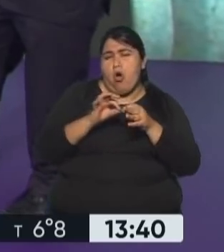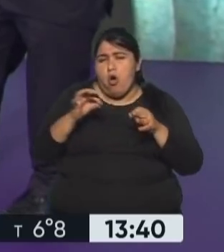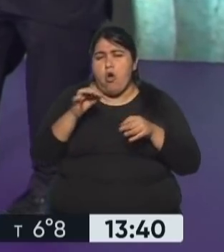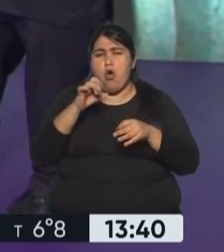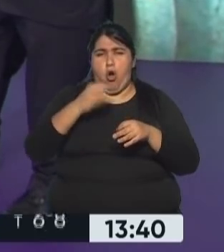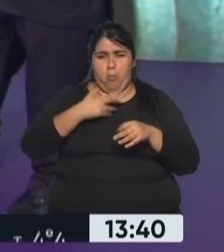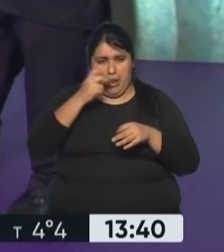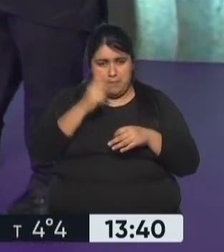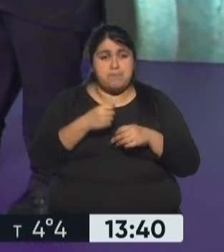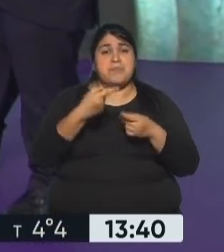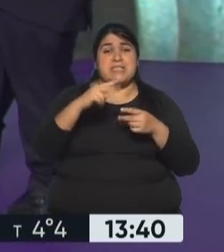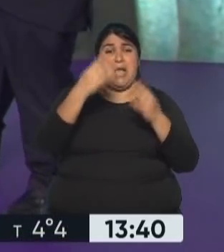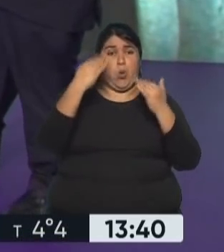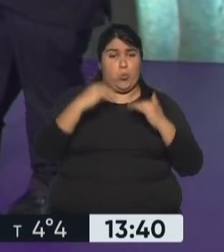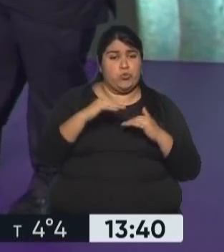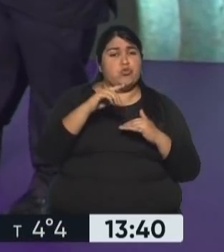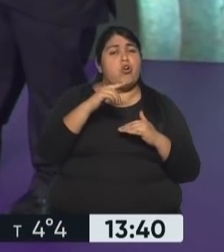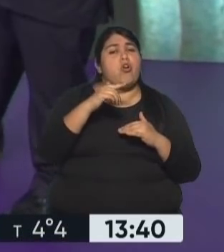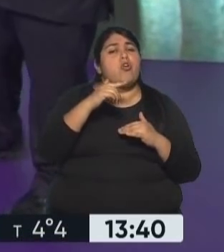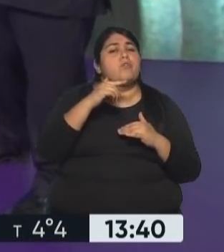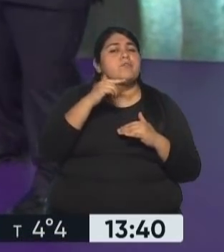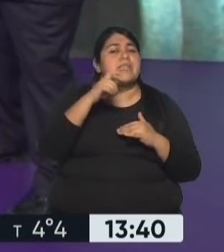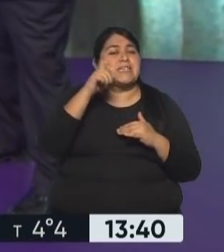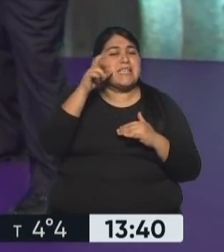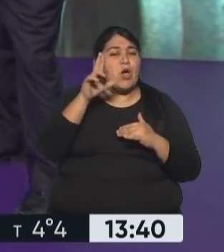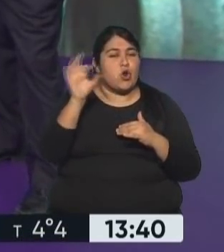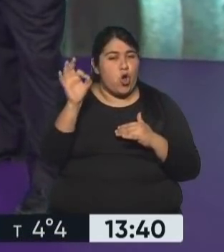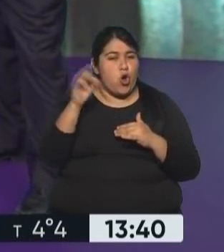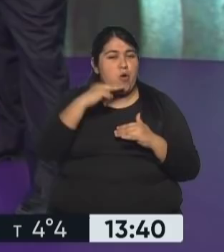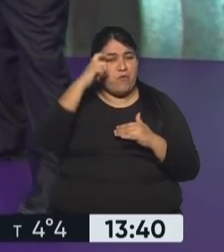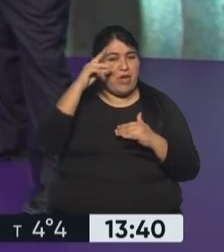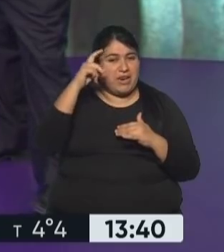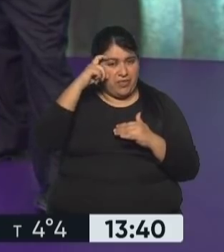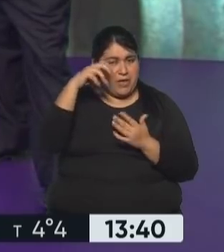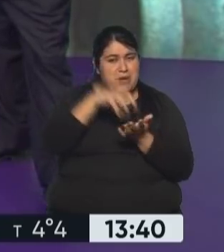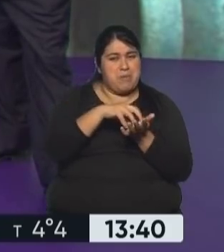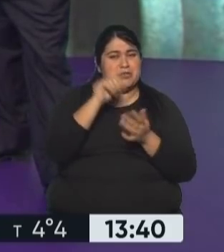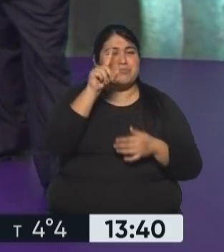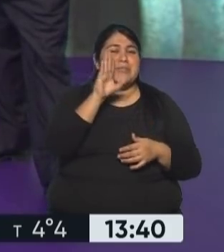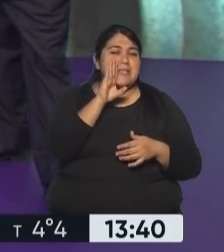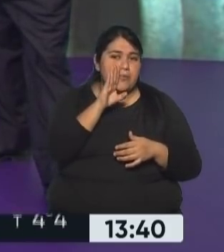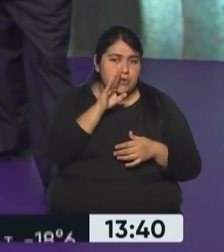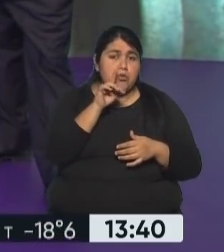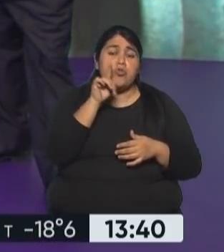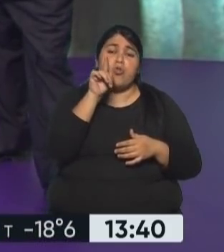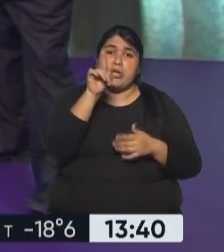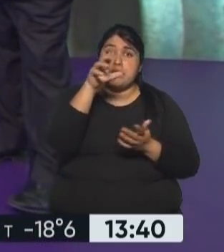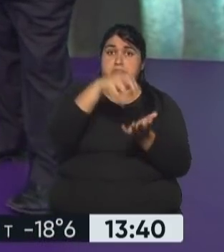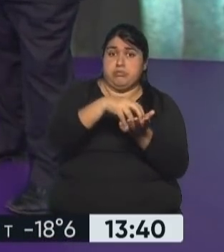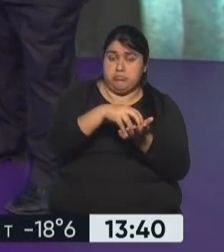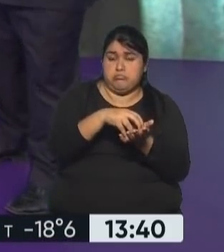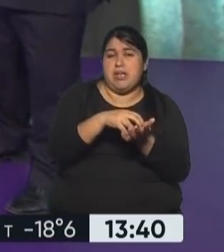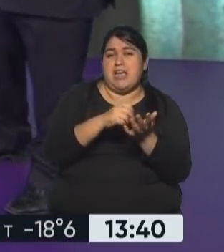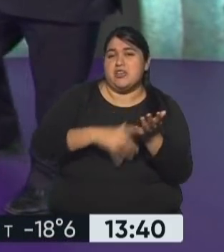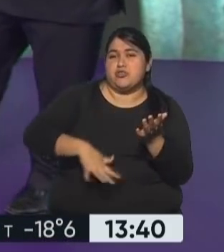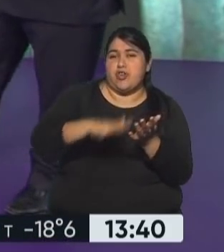La segunda sociedad minera, Cerro Verde, estadounidense. En este caso, estamos hablando de una empresa que está instalada fundamentalmente